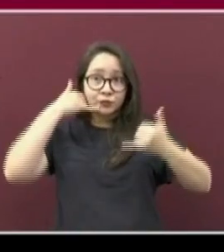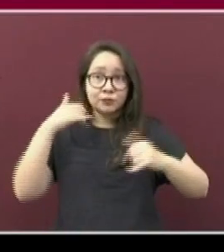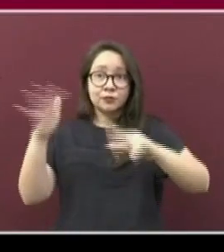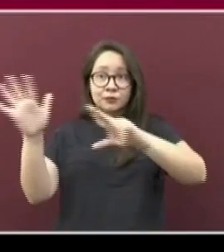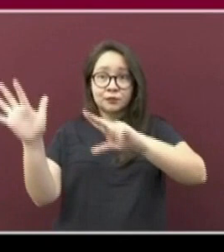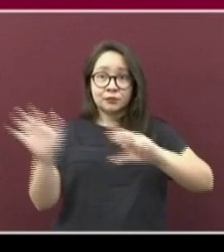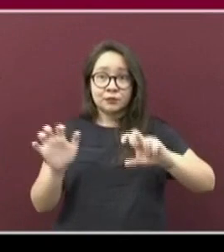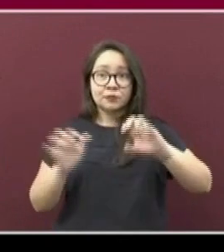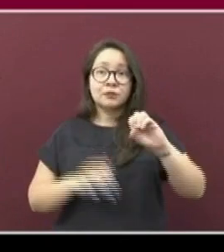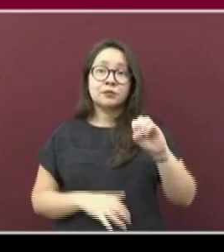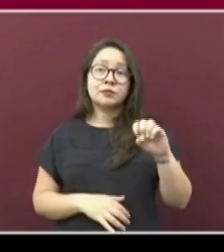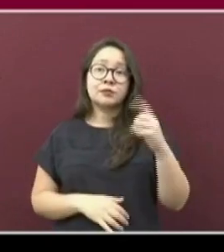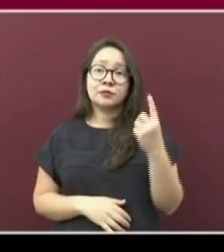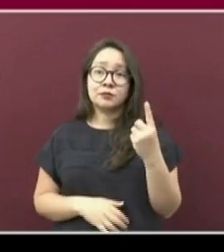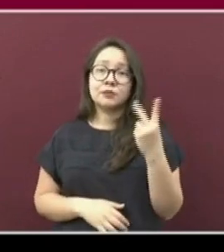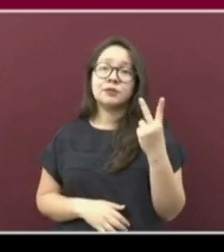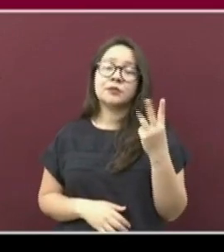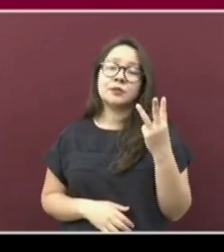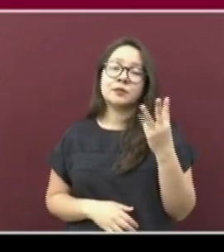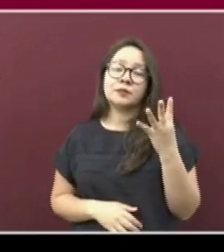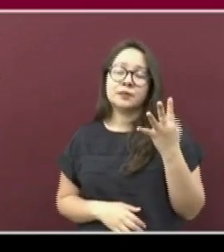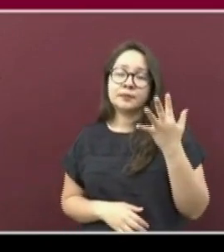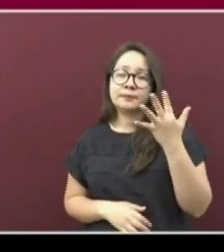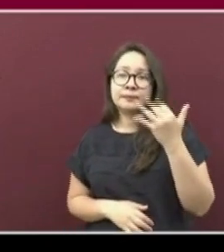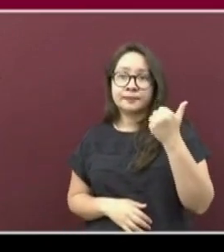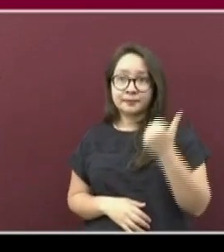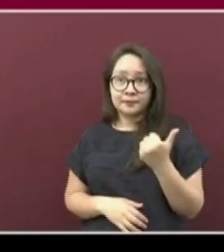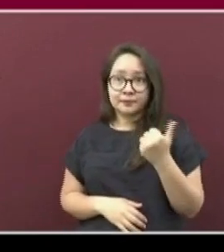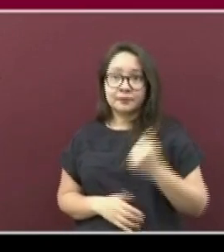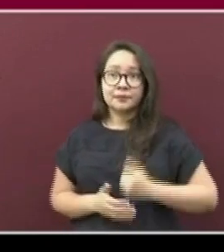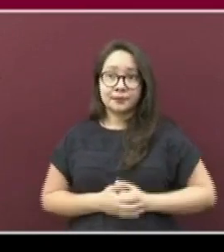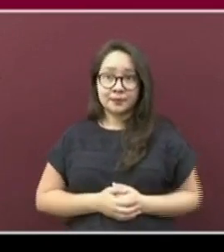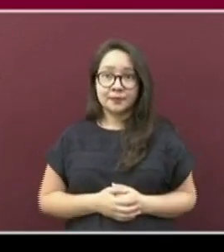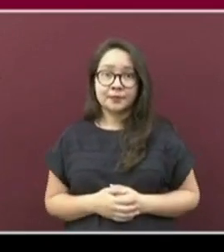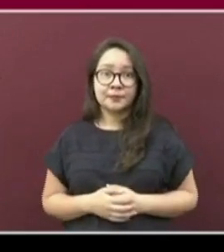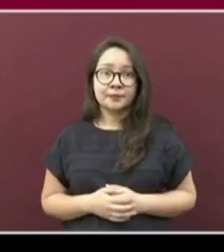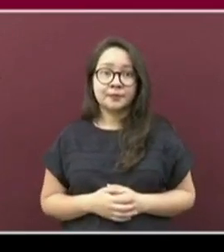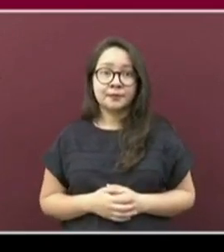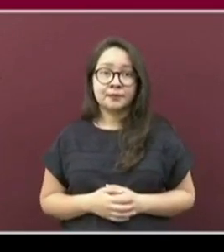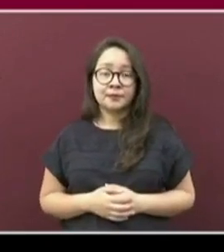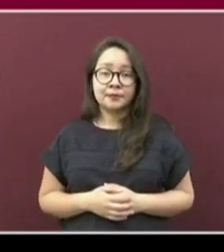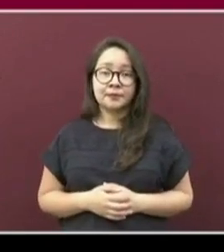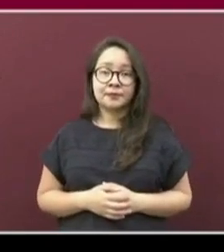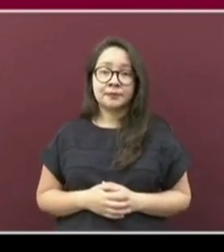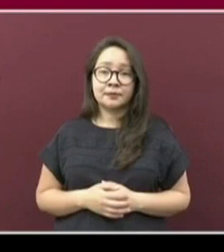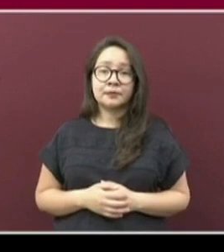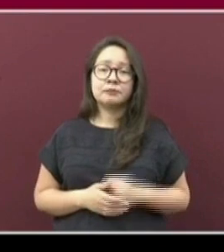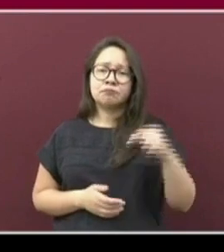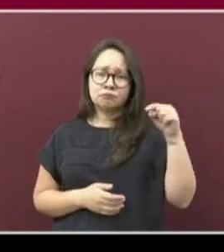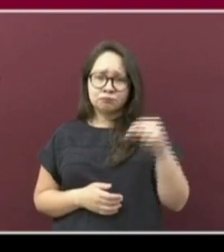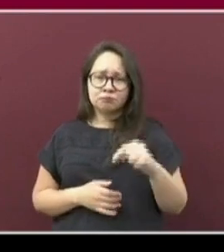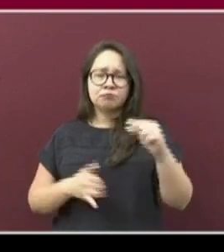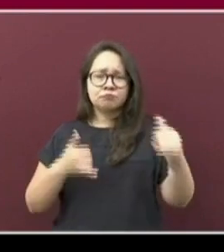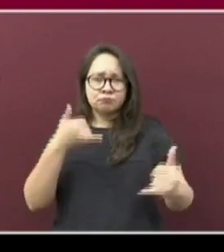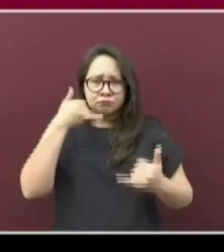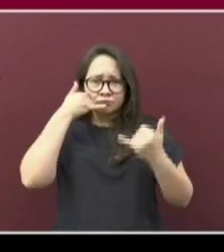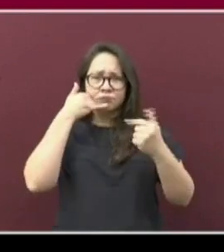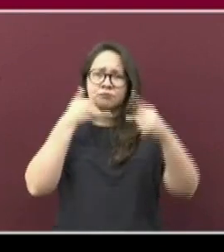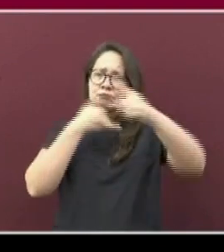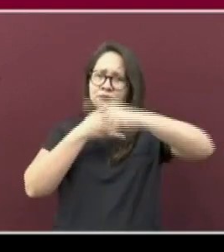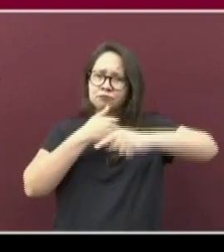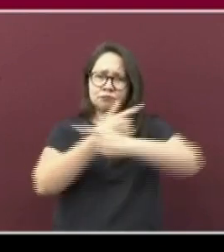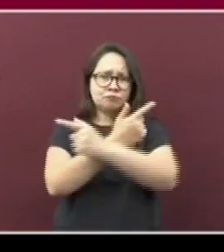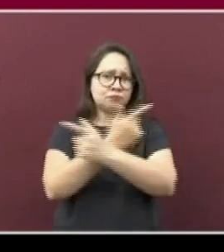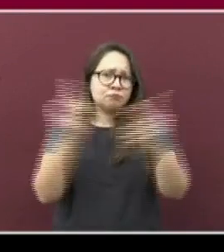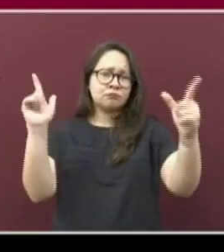-0123456, en el cual puede marcar